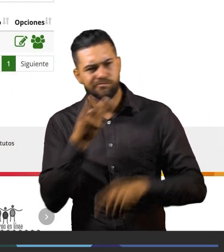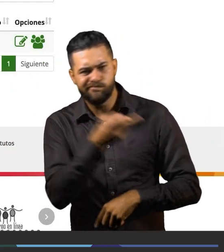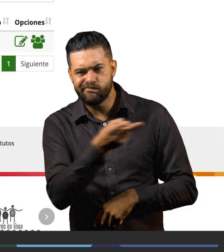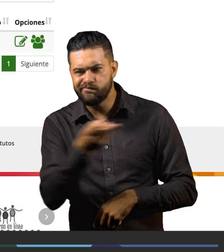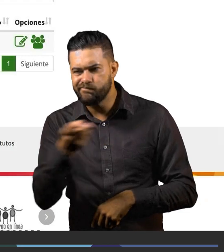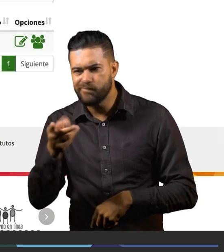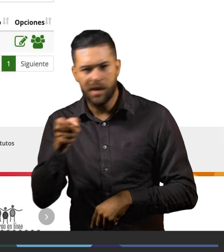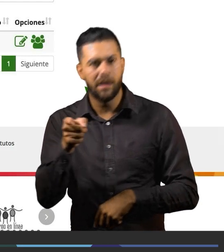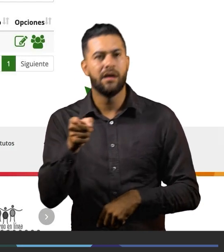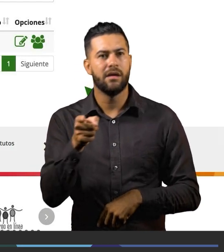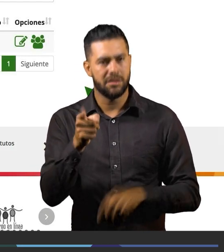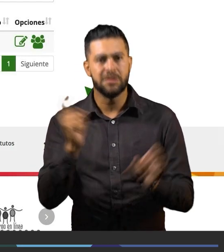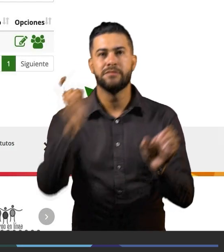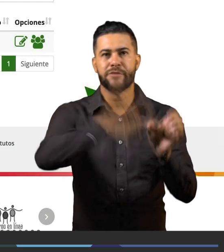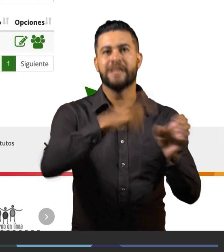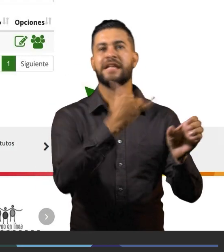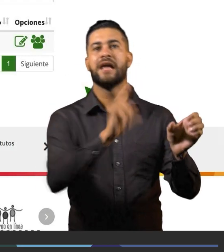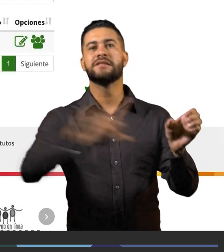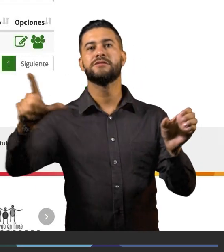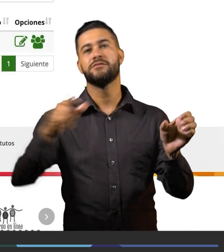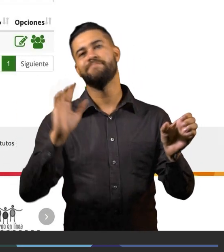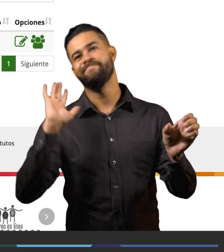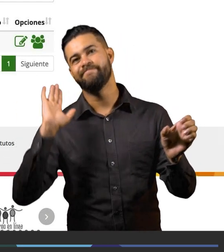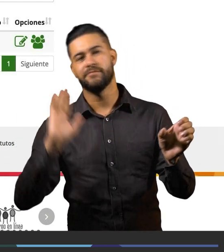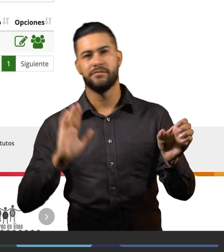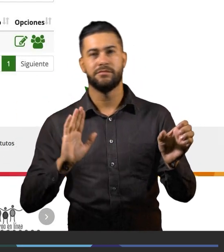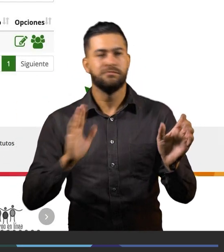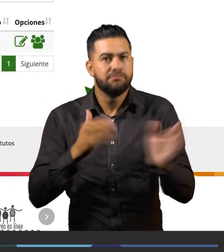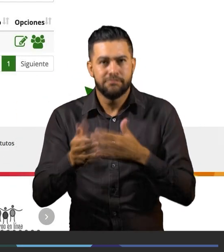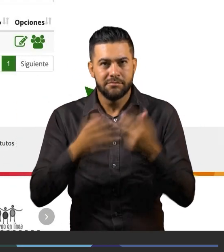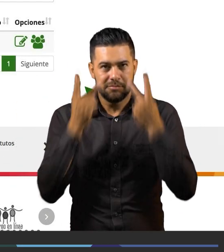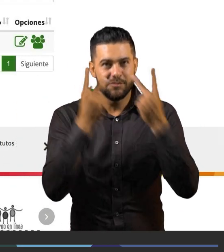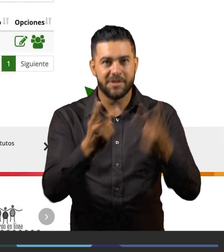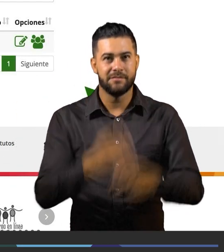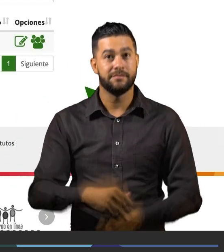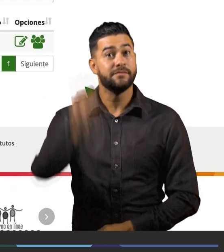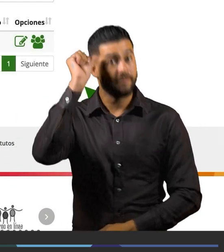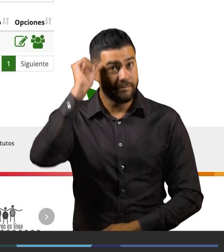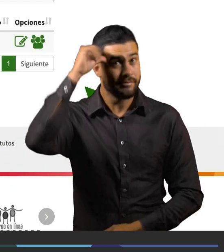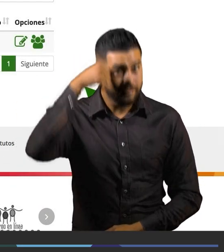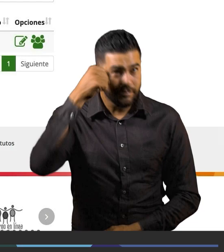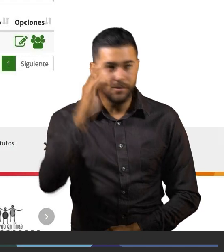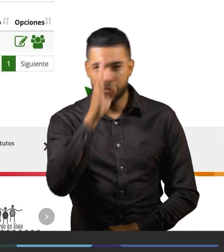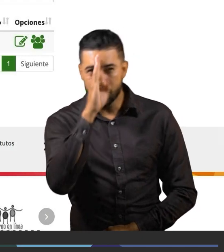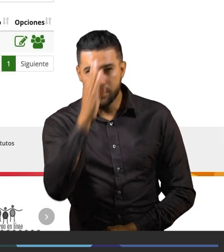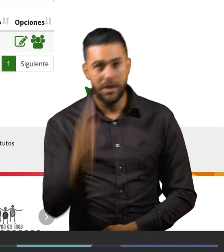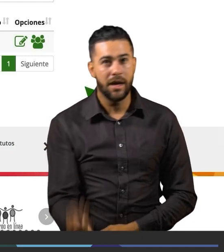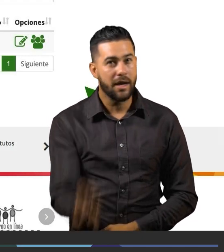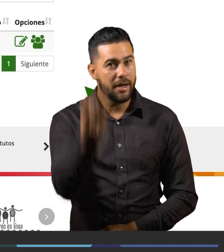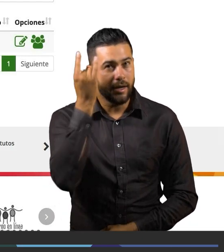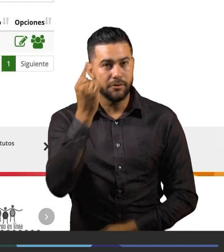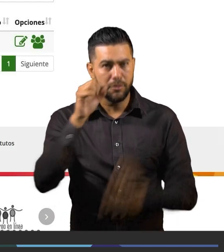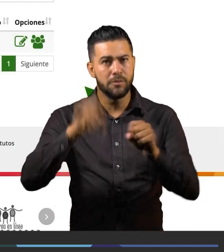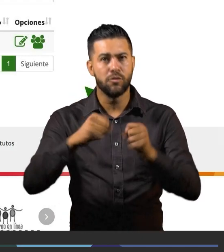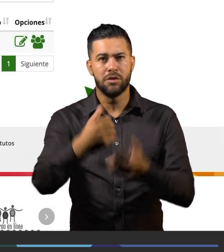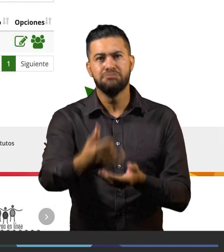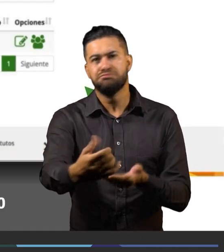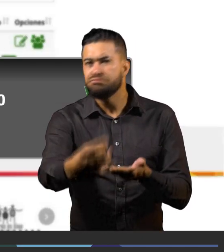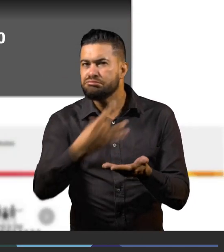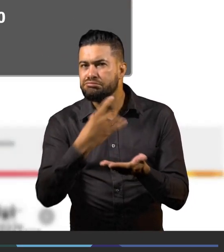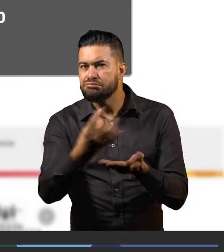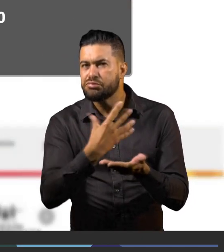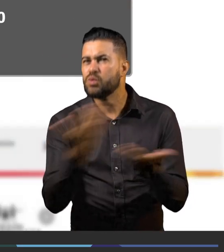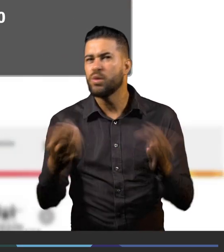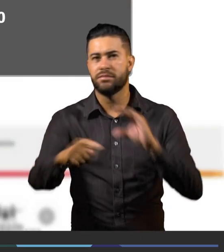ellos fue vinculado a la empresa. Recuerda que, si tienes alguna duda, te puedes comunicar a los correos